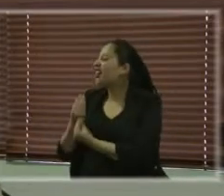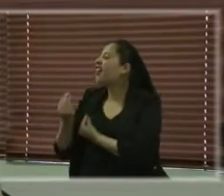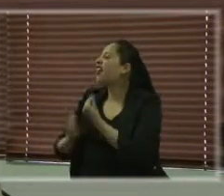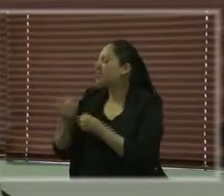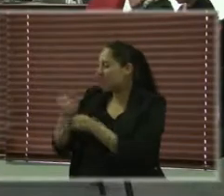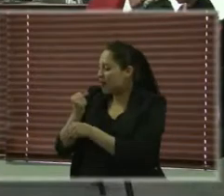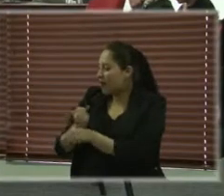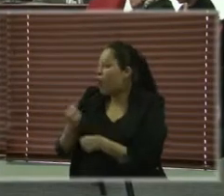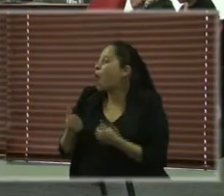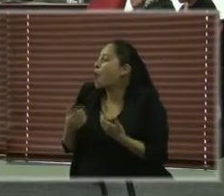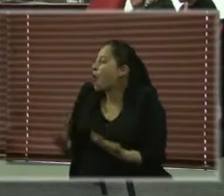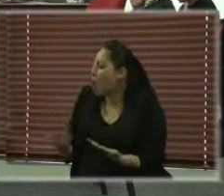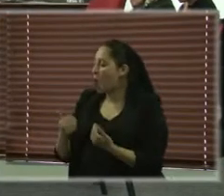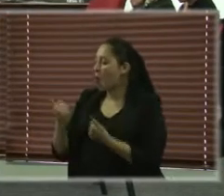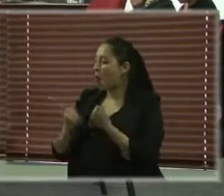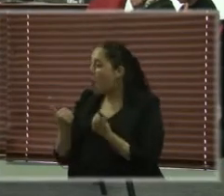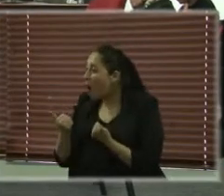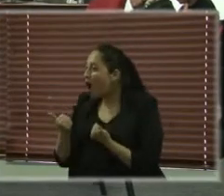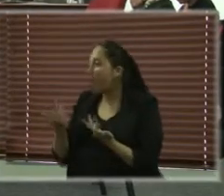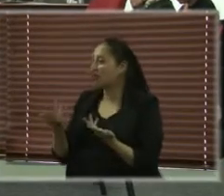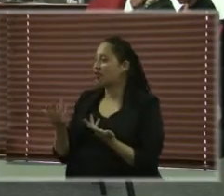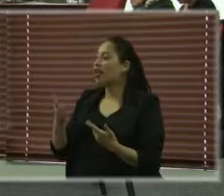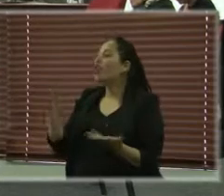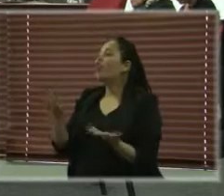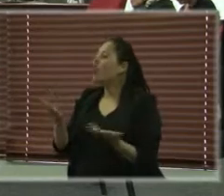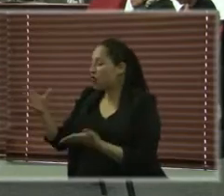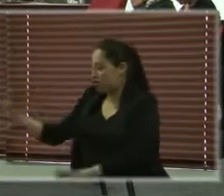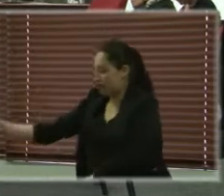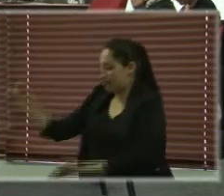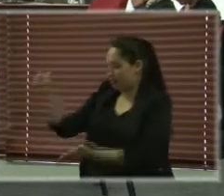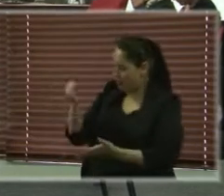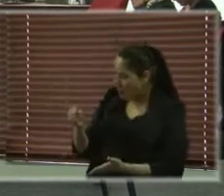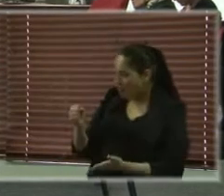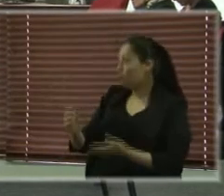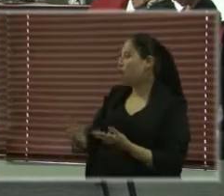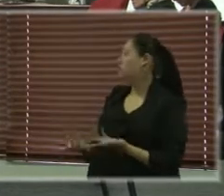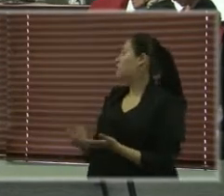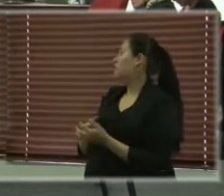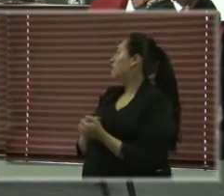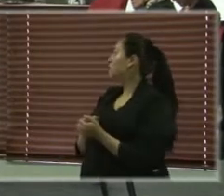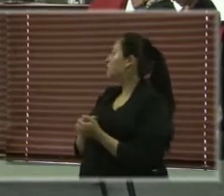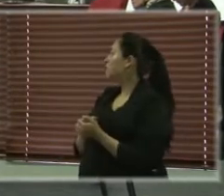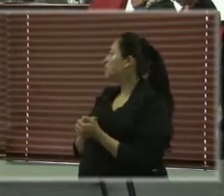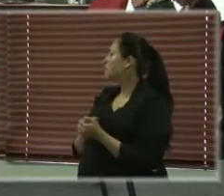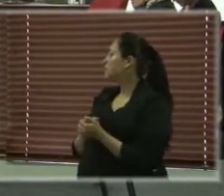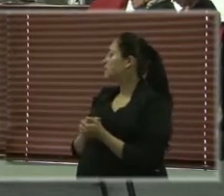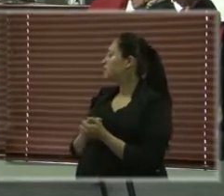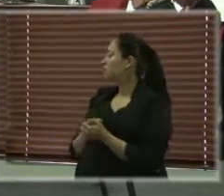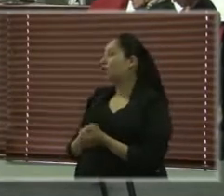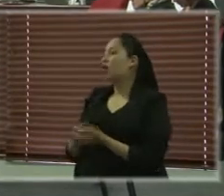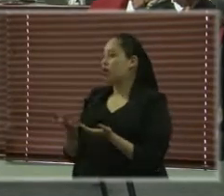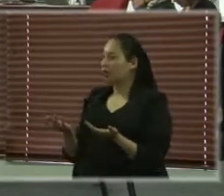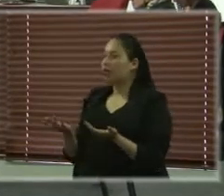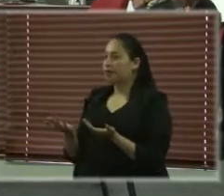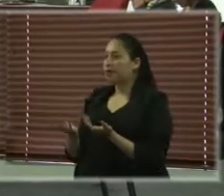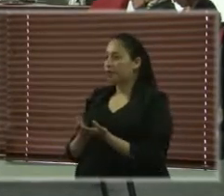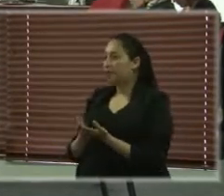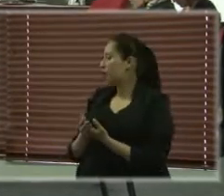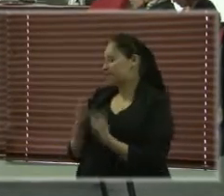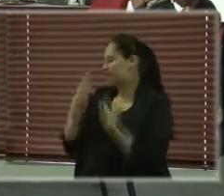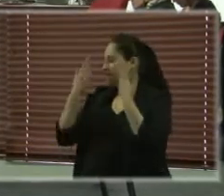de dónde vienen los recursos utilizados para esa práctica, también nos interesa saber, y por supuesto,